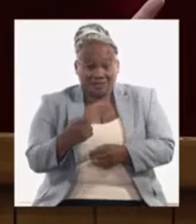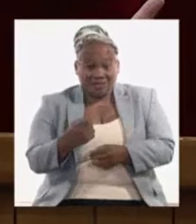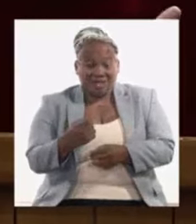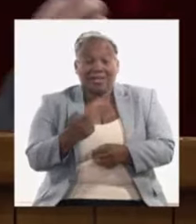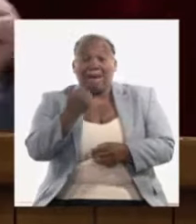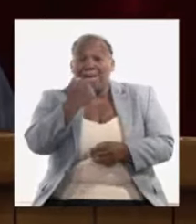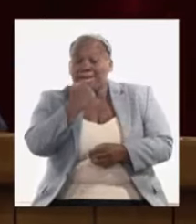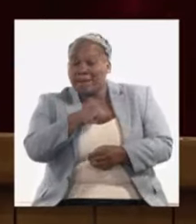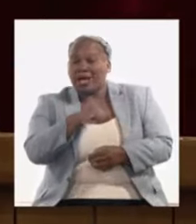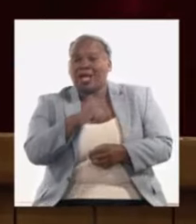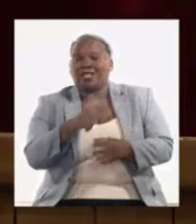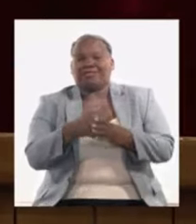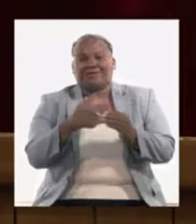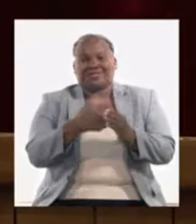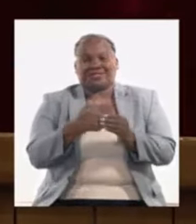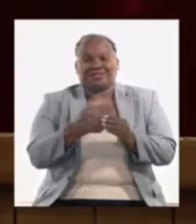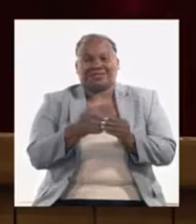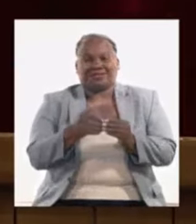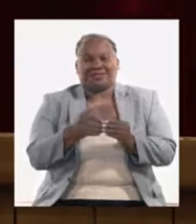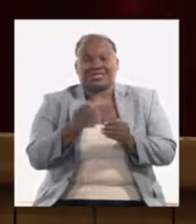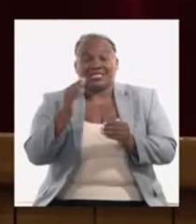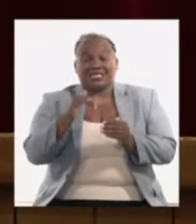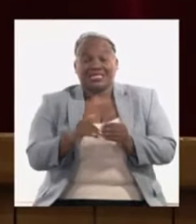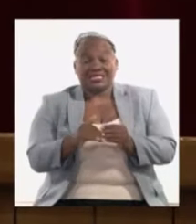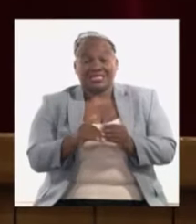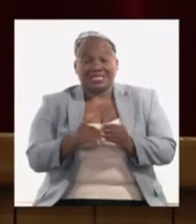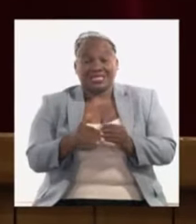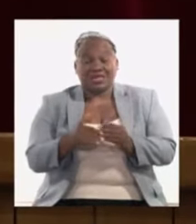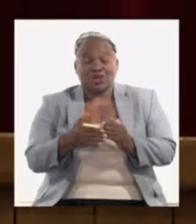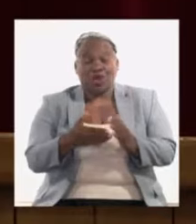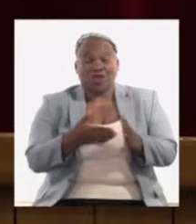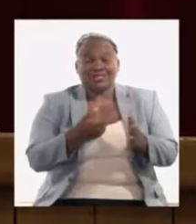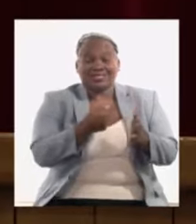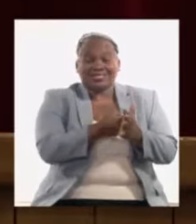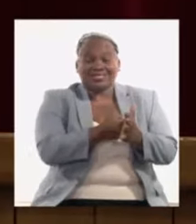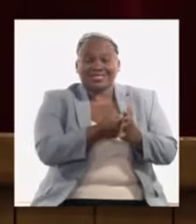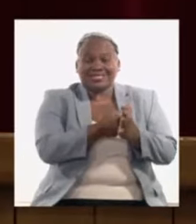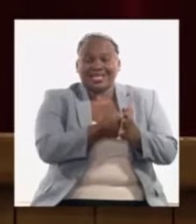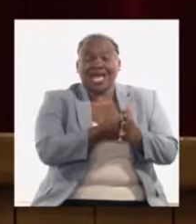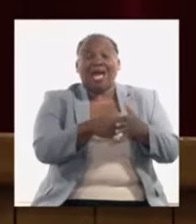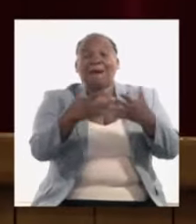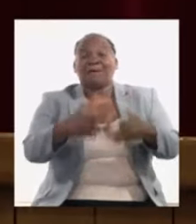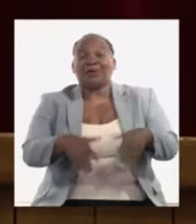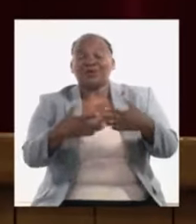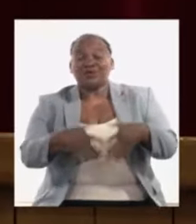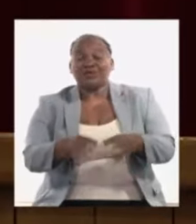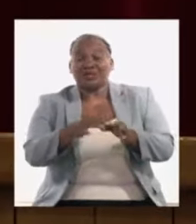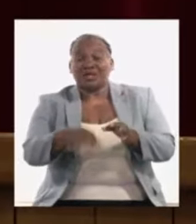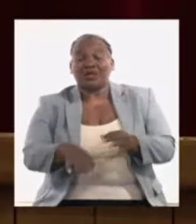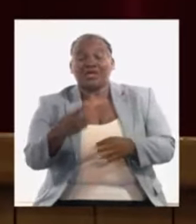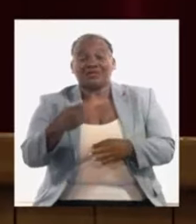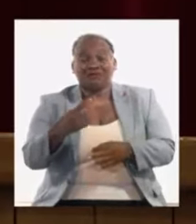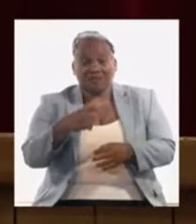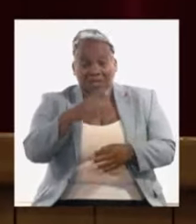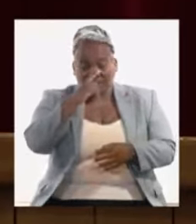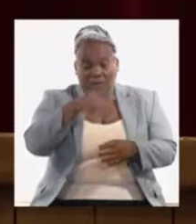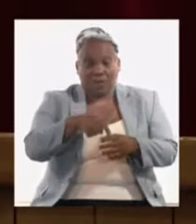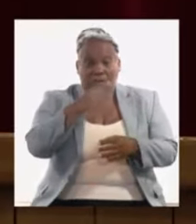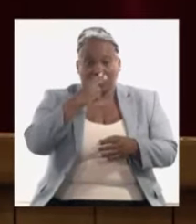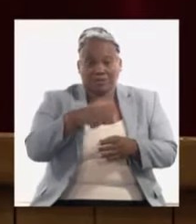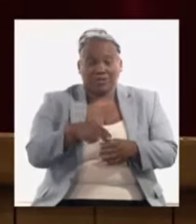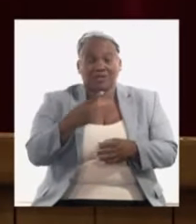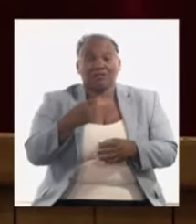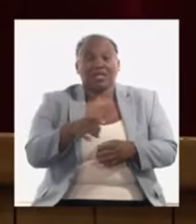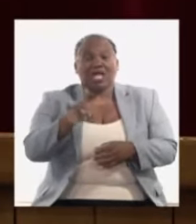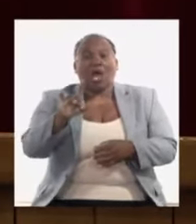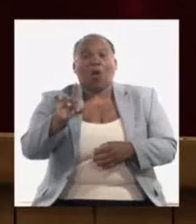divisas si no chocamos contra esa barrera que para producir más arroz hace falta más combustible hace falta más insumos hace falta urea